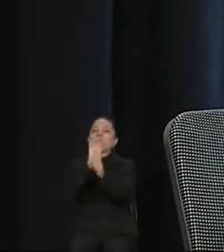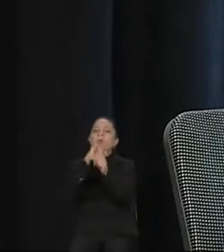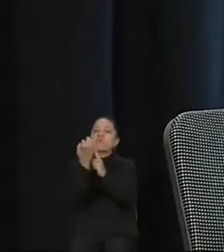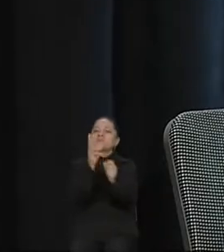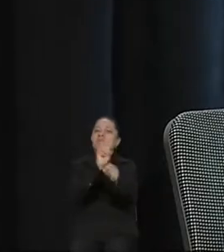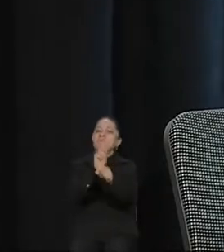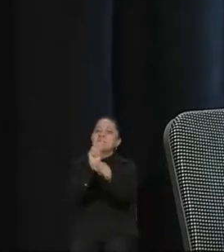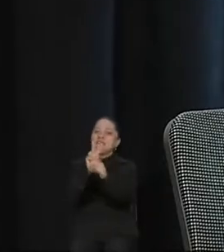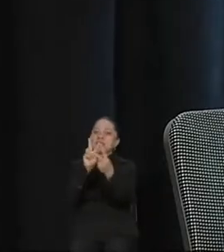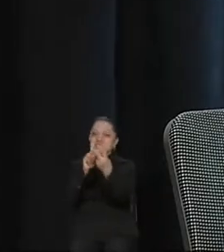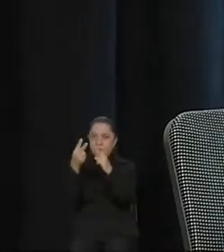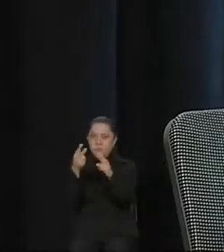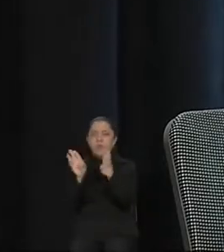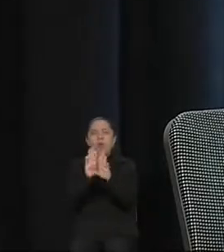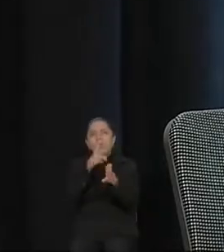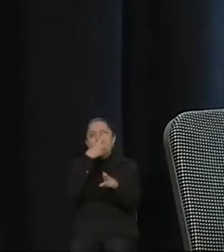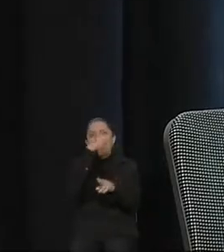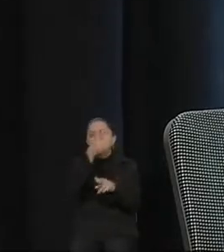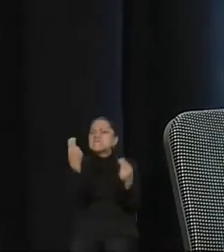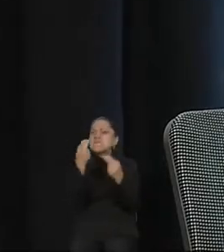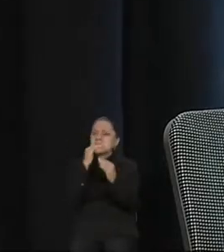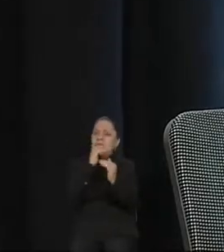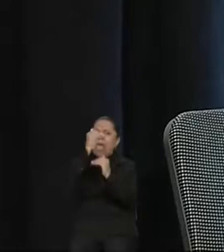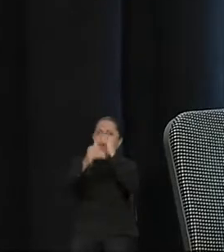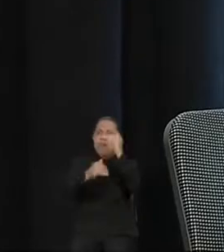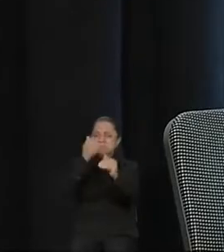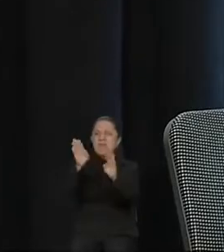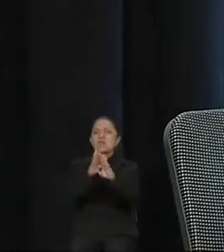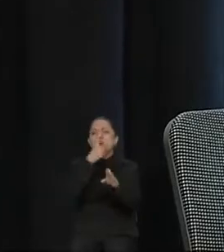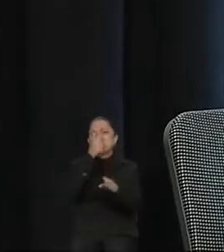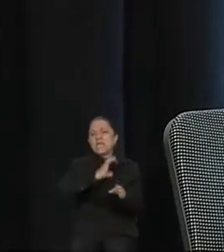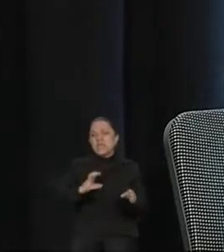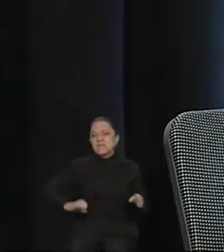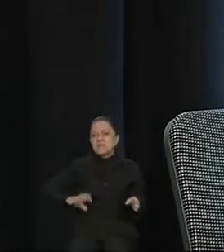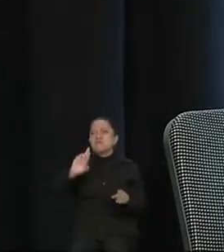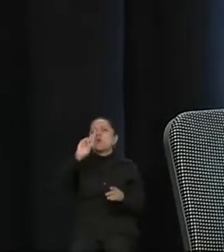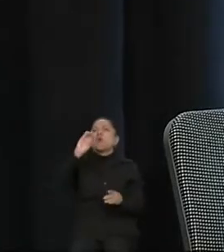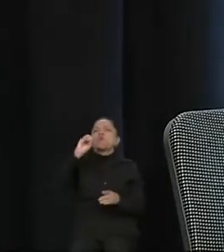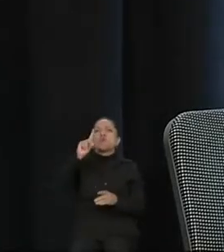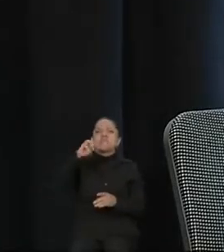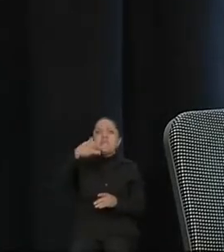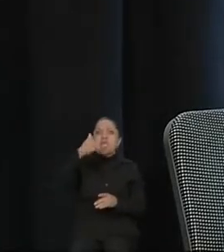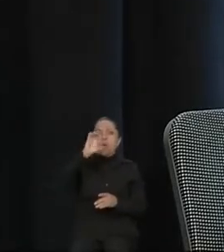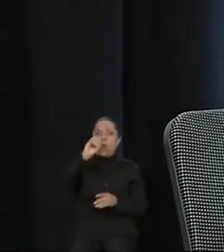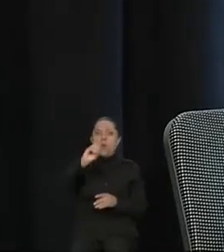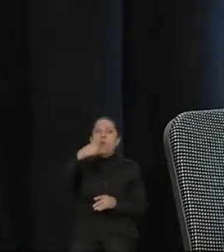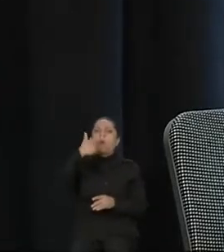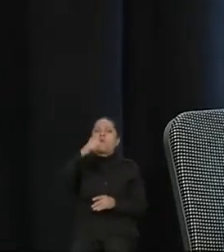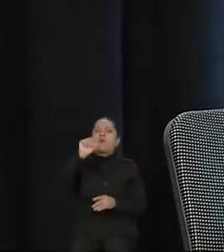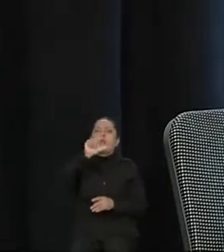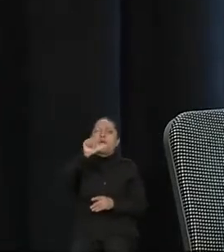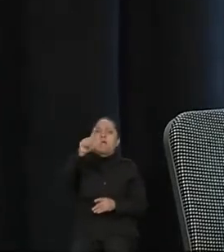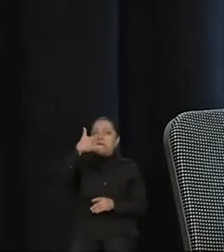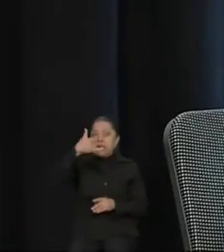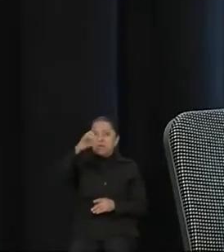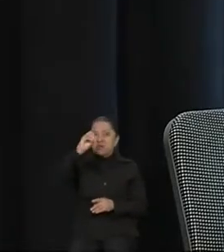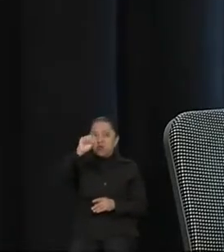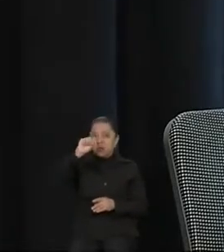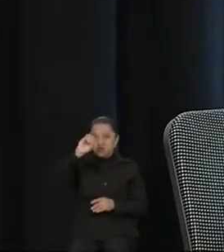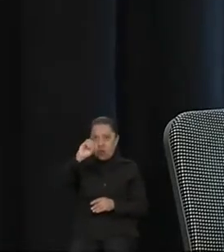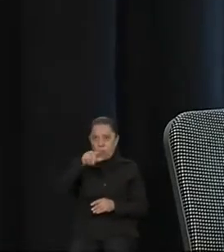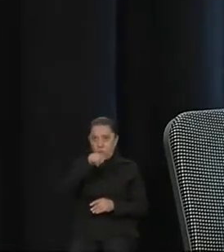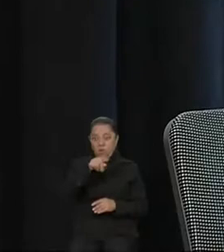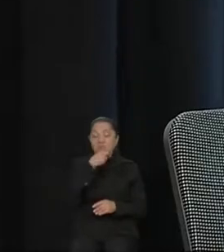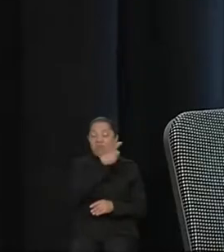Cepeda, en un ejército de paz y que sean 100 mil morelenses que a lo largo y ancho del Estado puedan trabajar de la mano con las autoridades